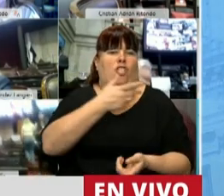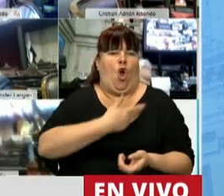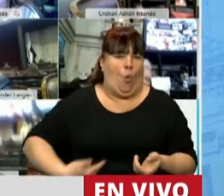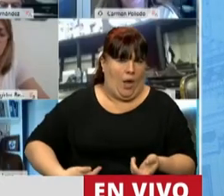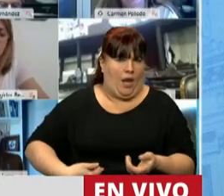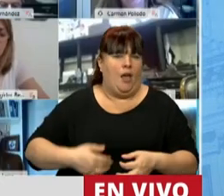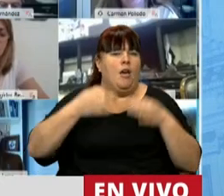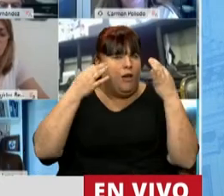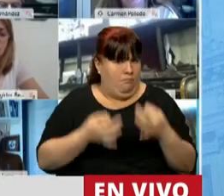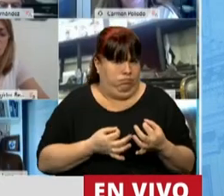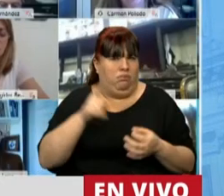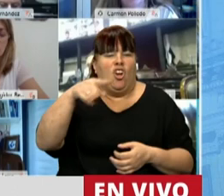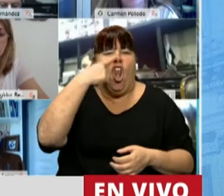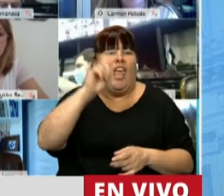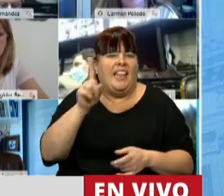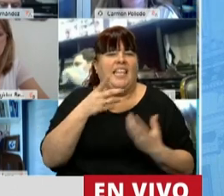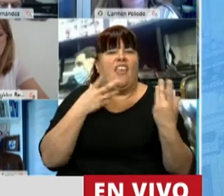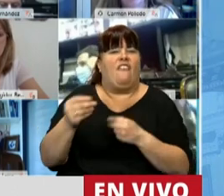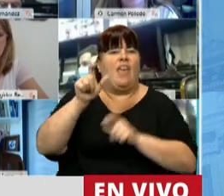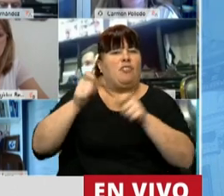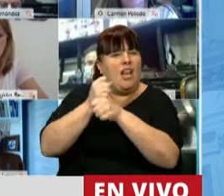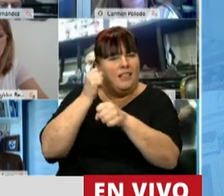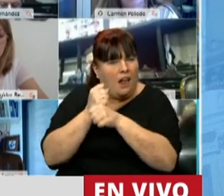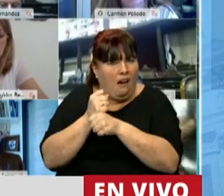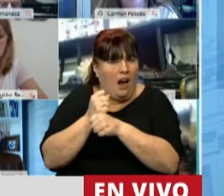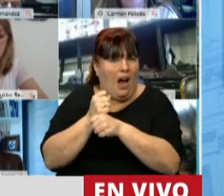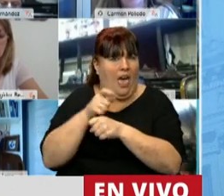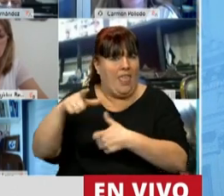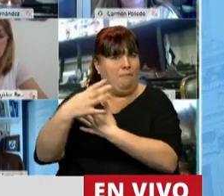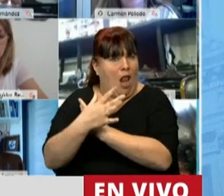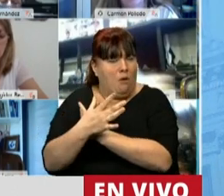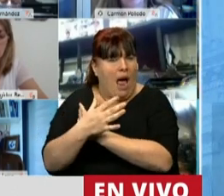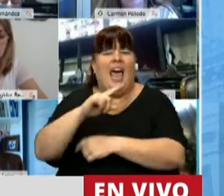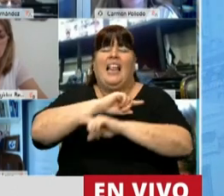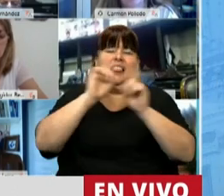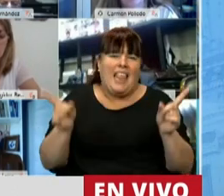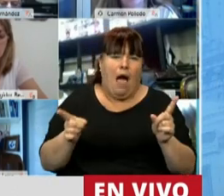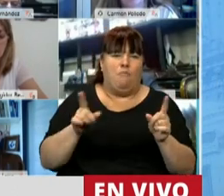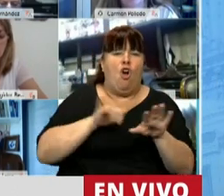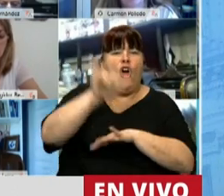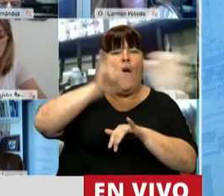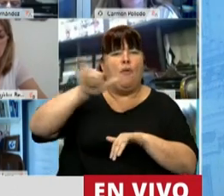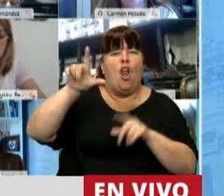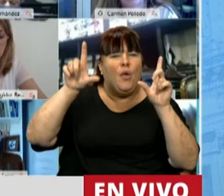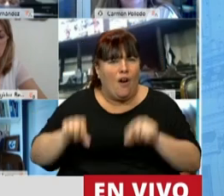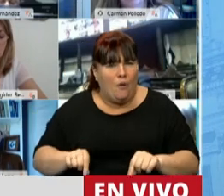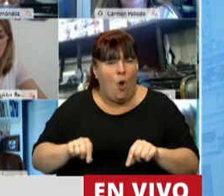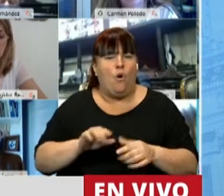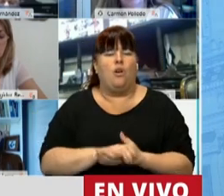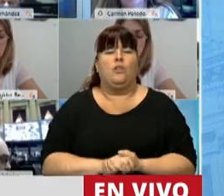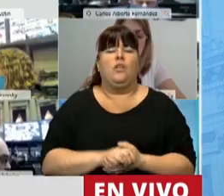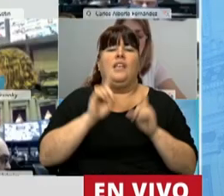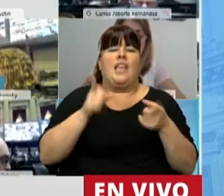gobierno que claramente no le interesa ni la defensa de los trabajadores del Palomar, ni de las líneas aéreas de low cost, ni